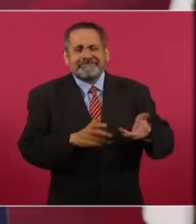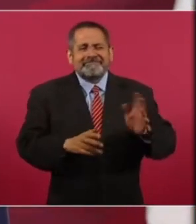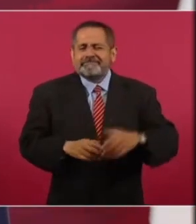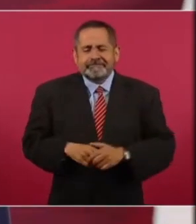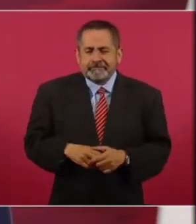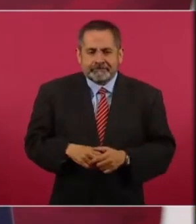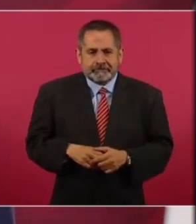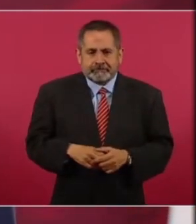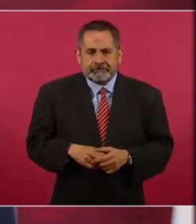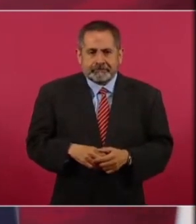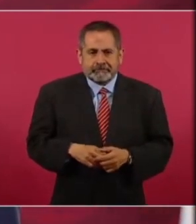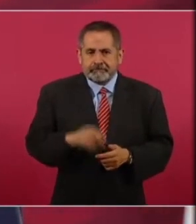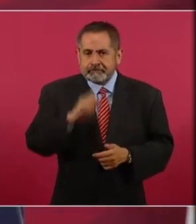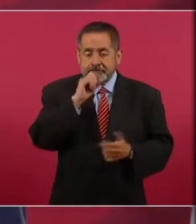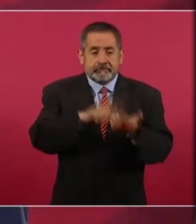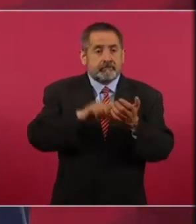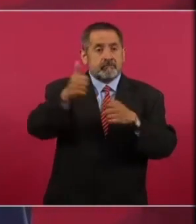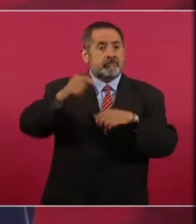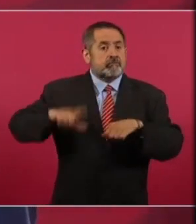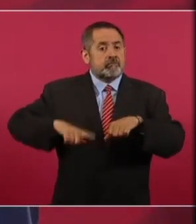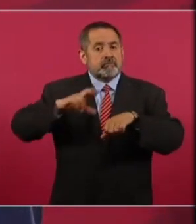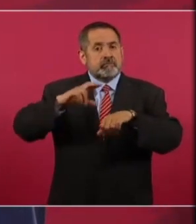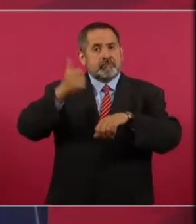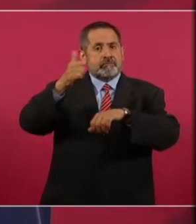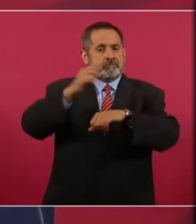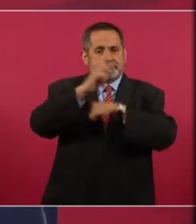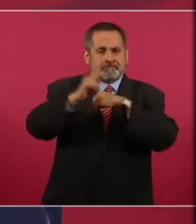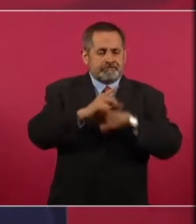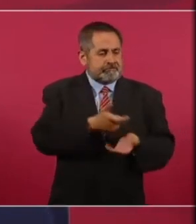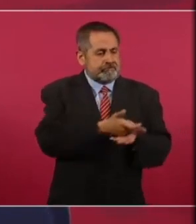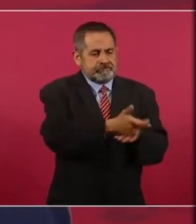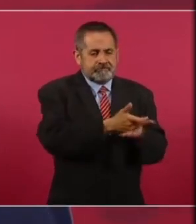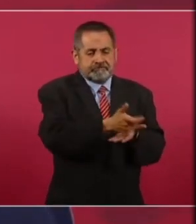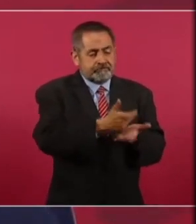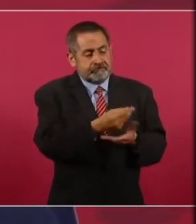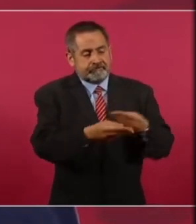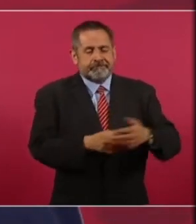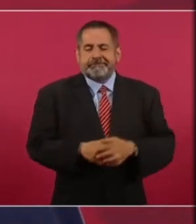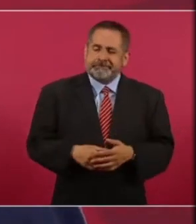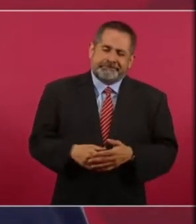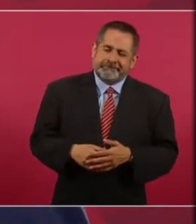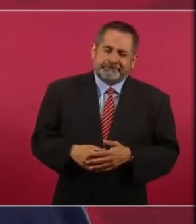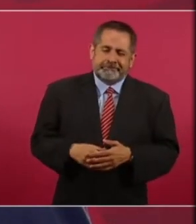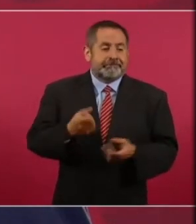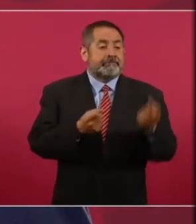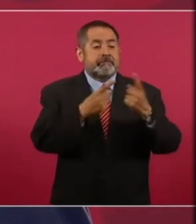también por gobiernos extranjeros hay ambientalistas